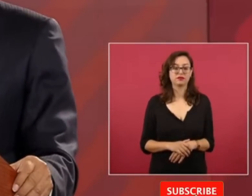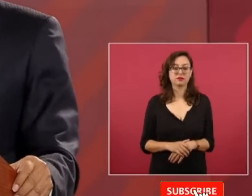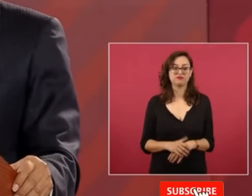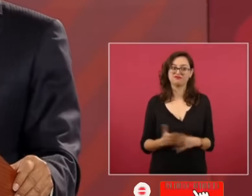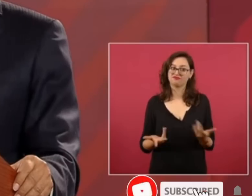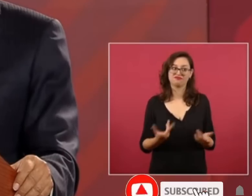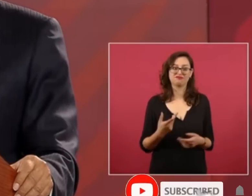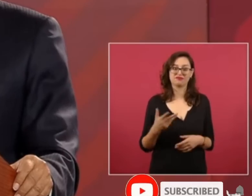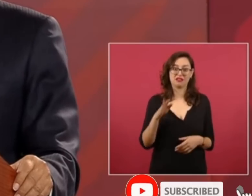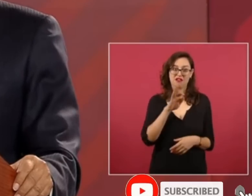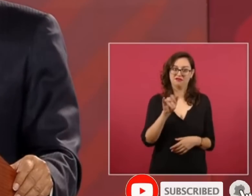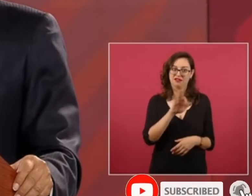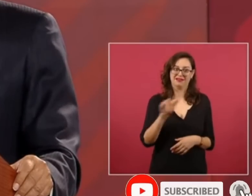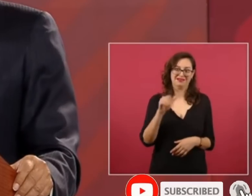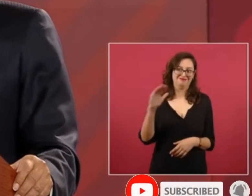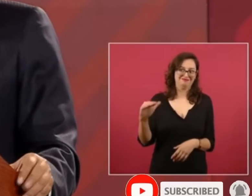o sea